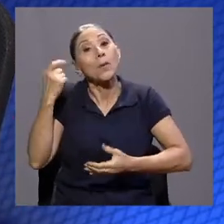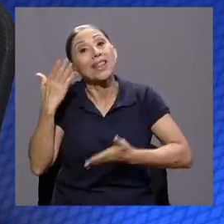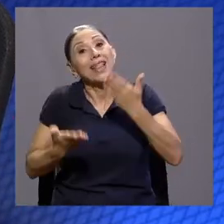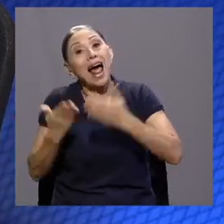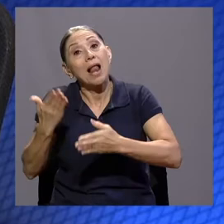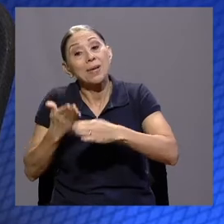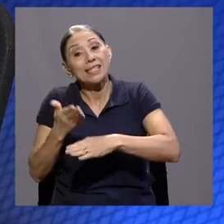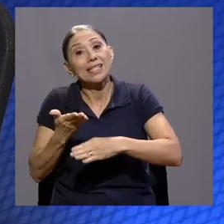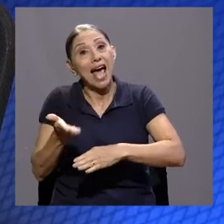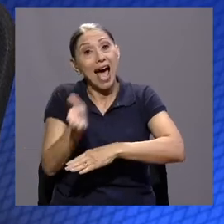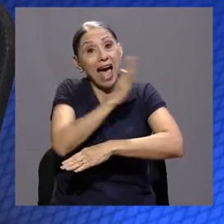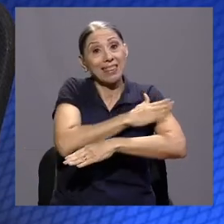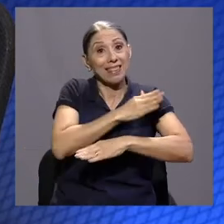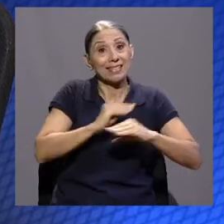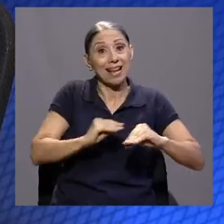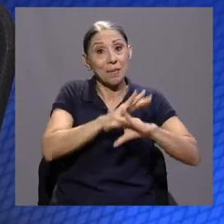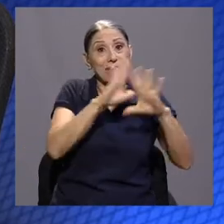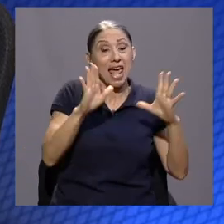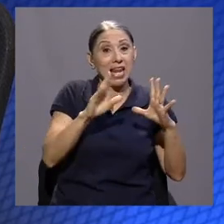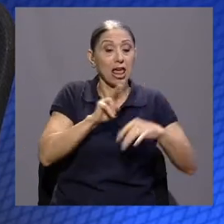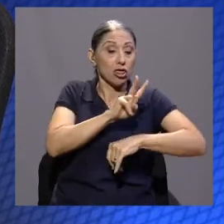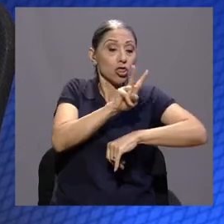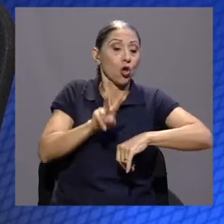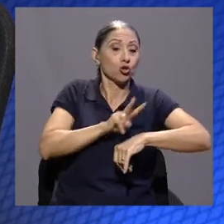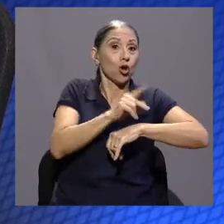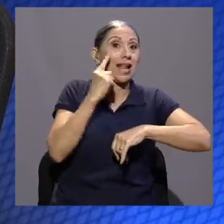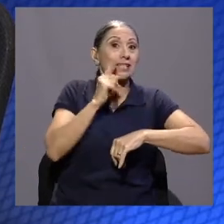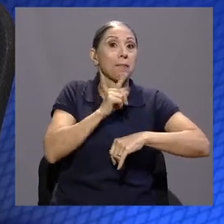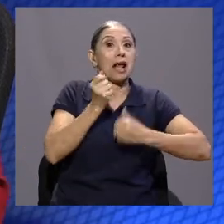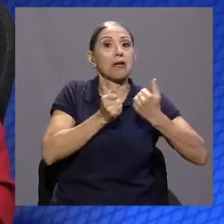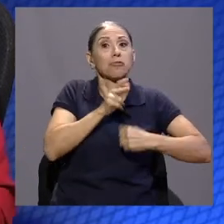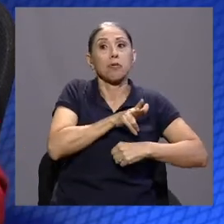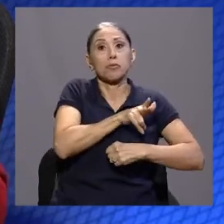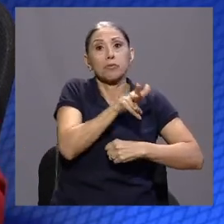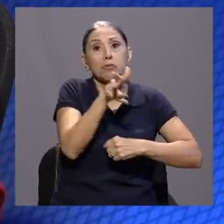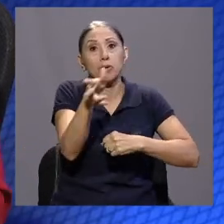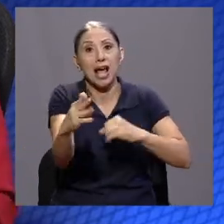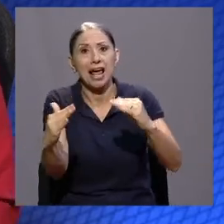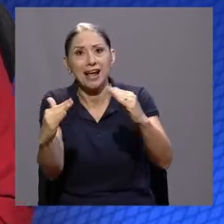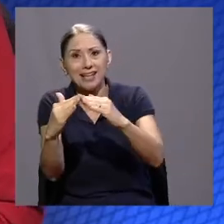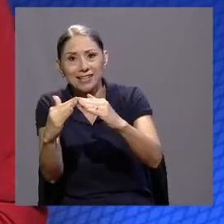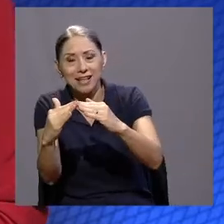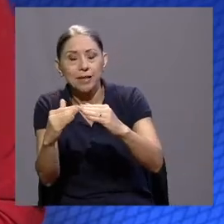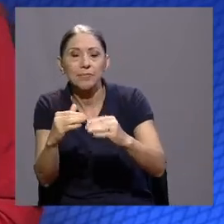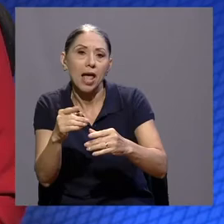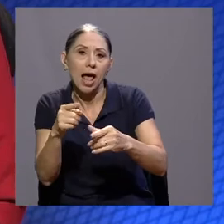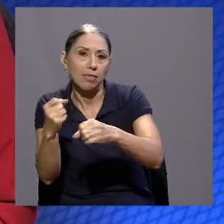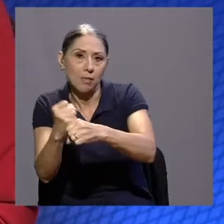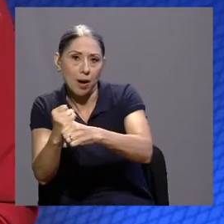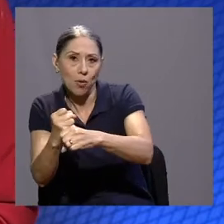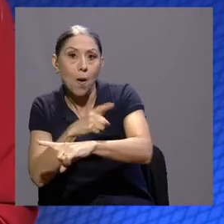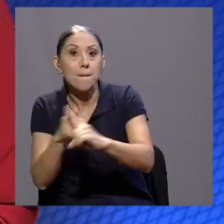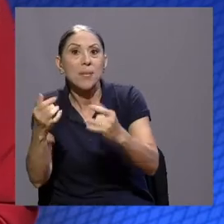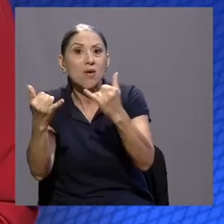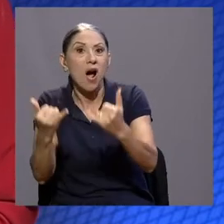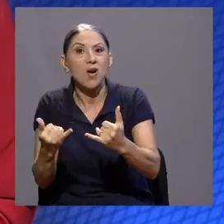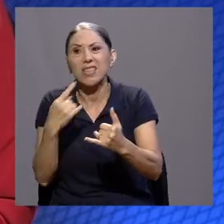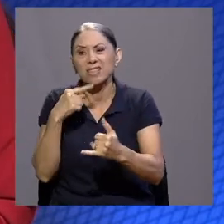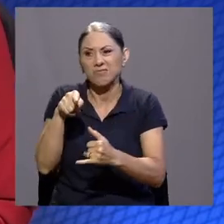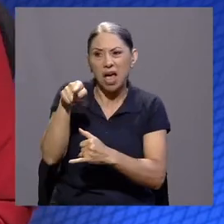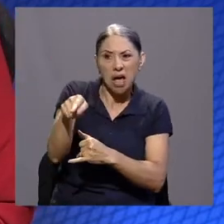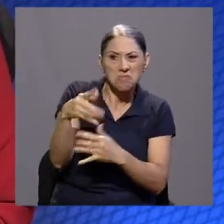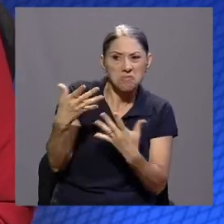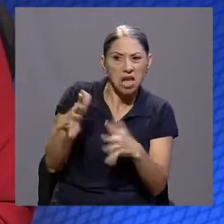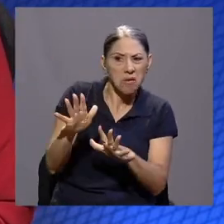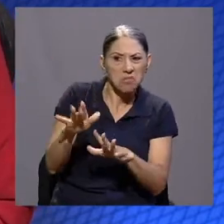llegar al trabajo, una hora. Y muchas jefaturas lo que hacen es, bueno, pero si Jacqueline ya no tiene que venirse una hora antes para